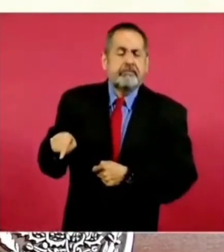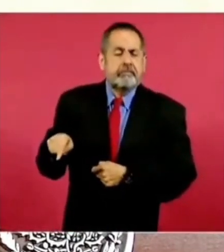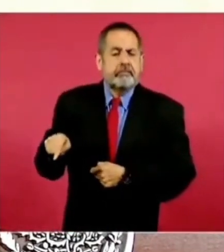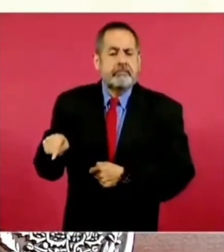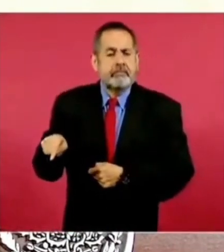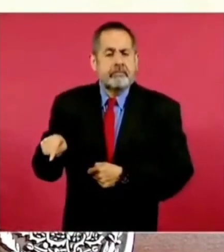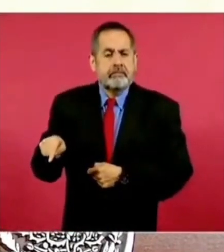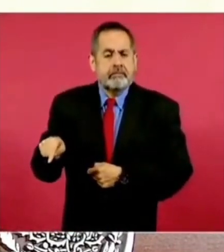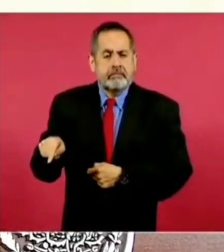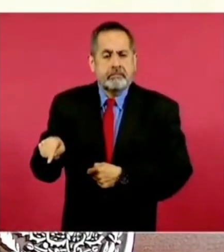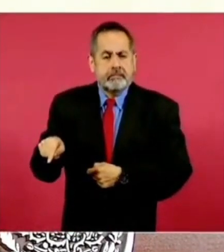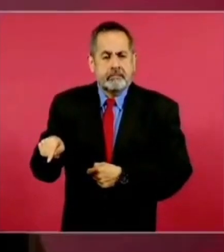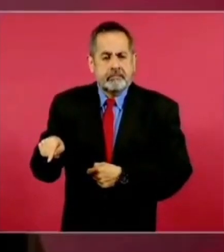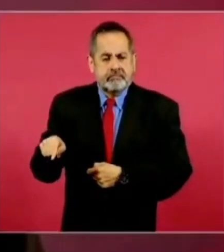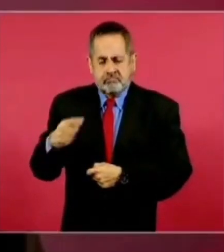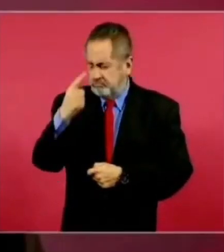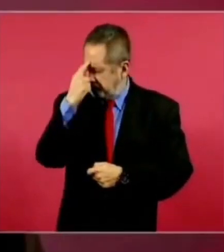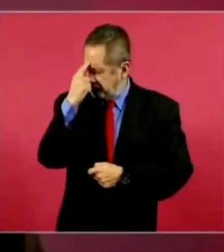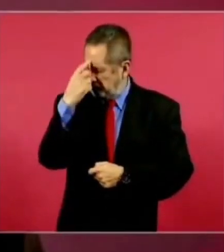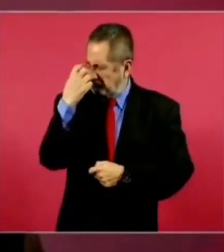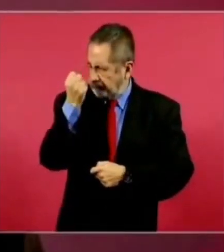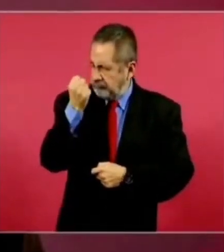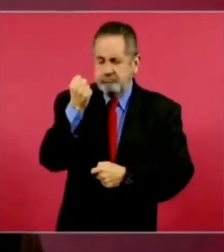con convicciones